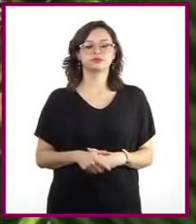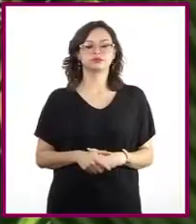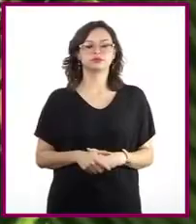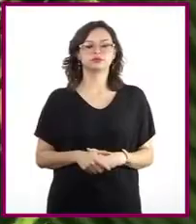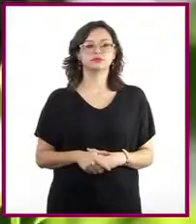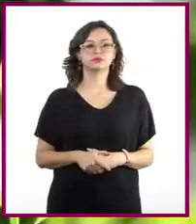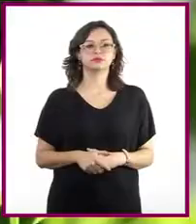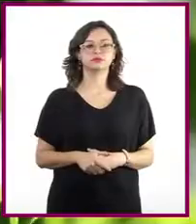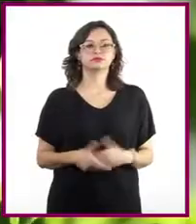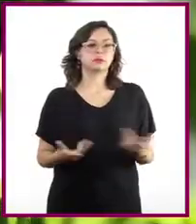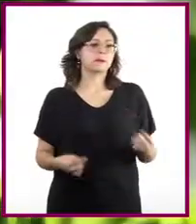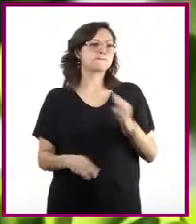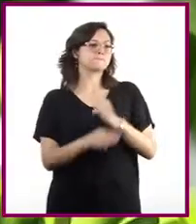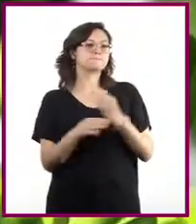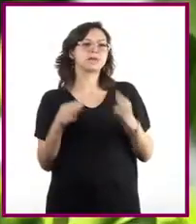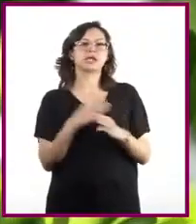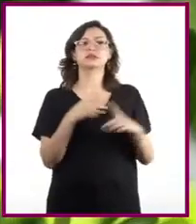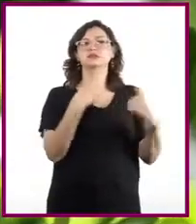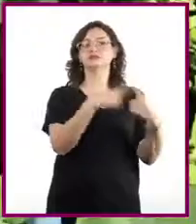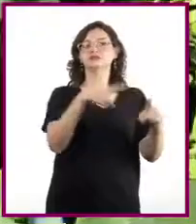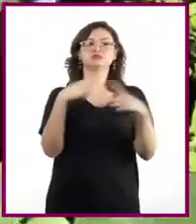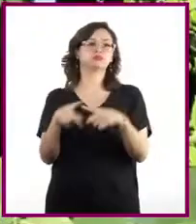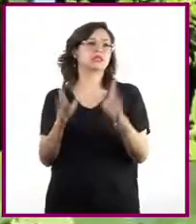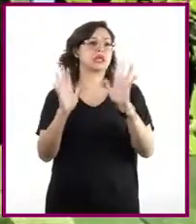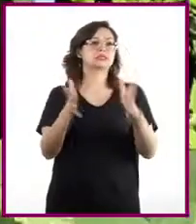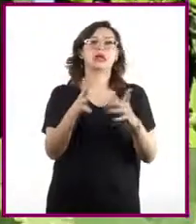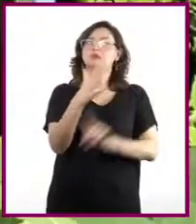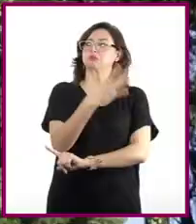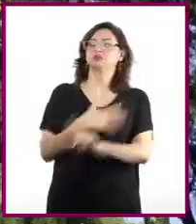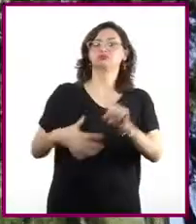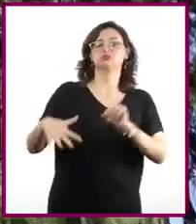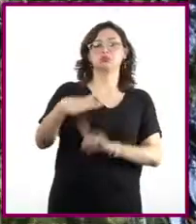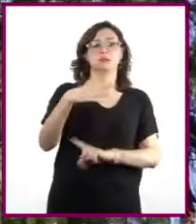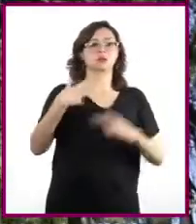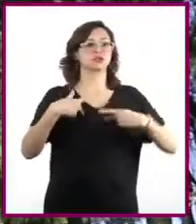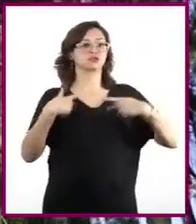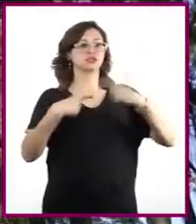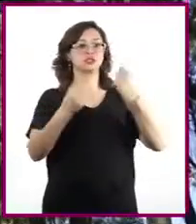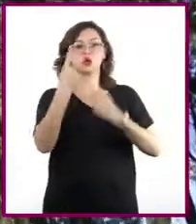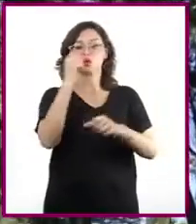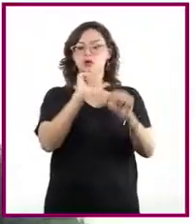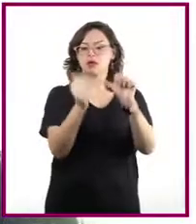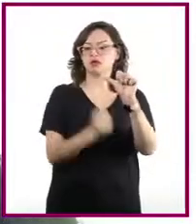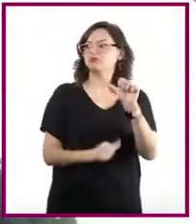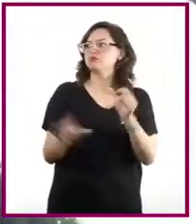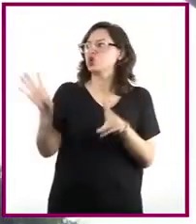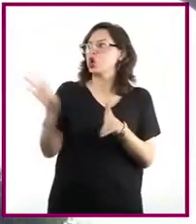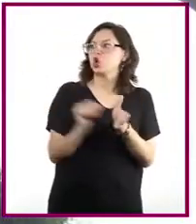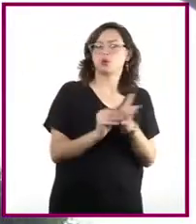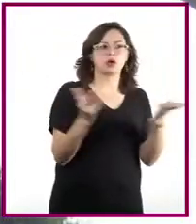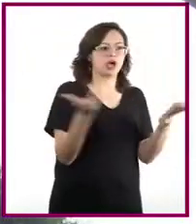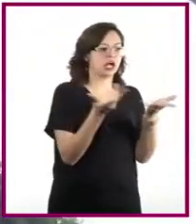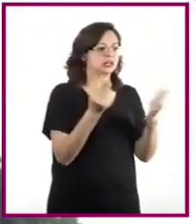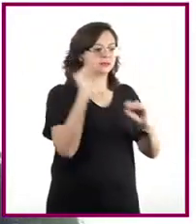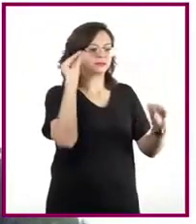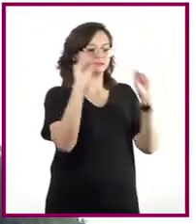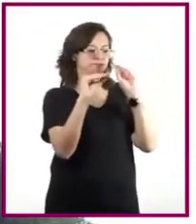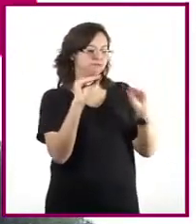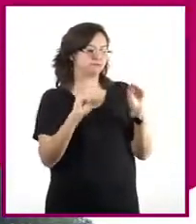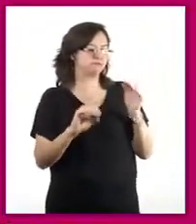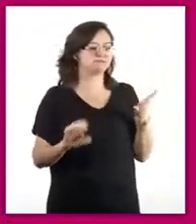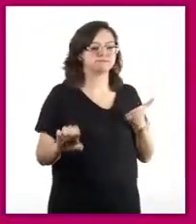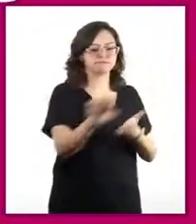Existen diversos materiales que pertenecen al entorno y que algunos artistas utilizan para crear su obra y así comunicar sus ideas.